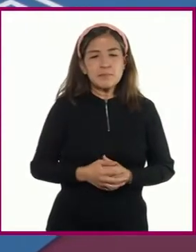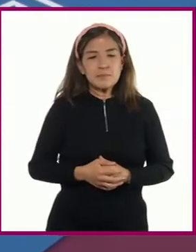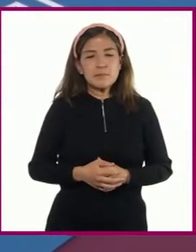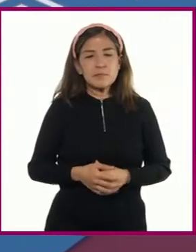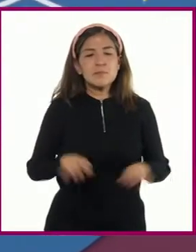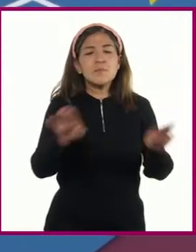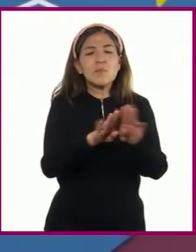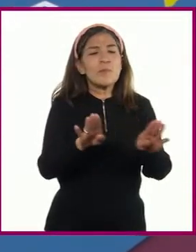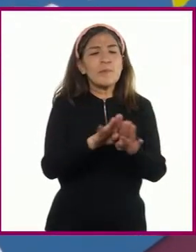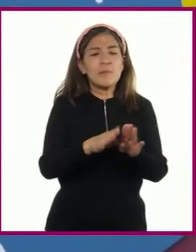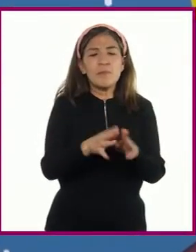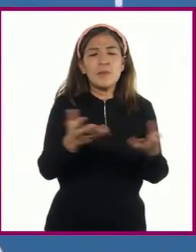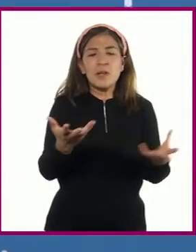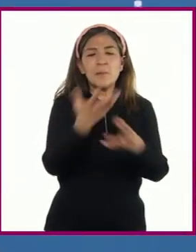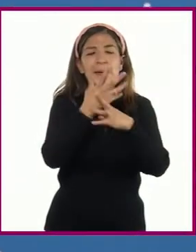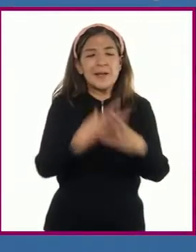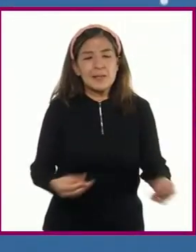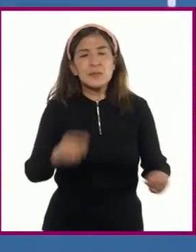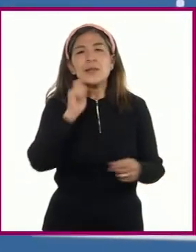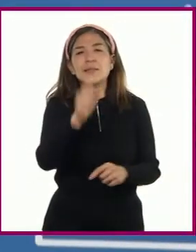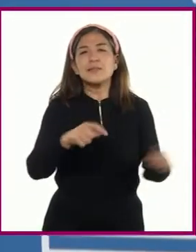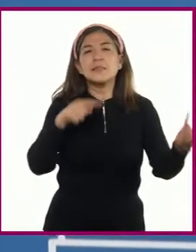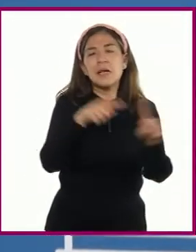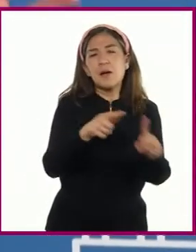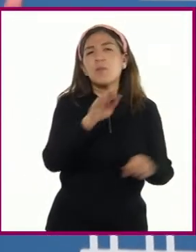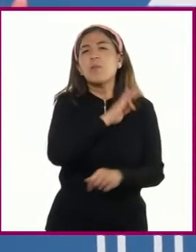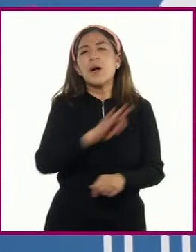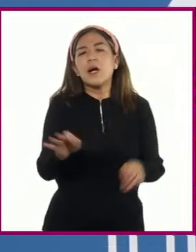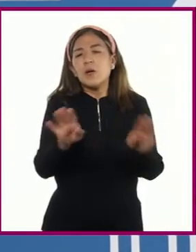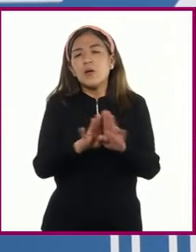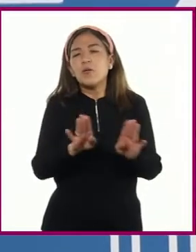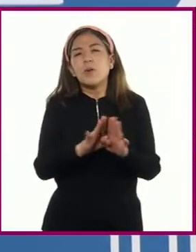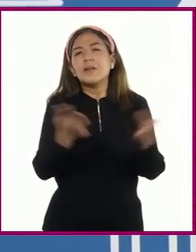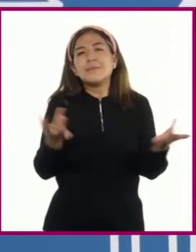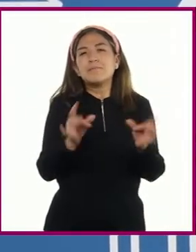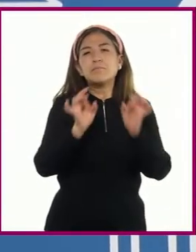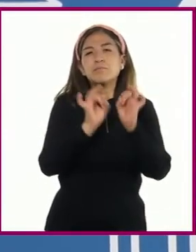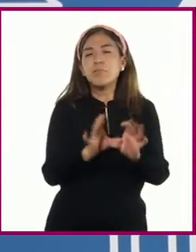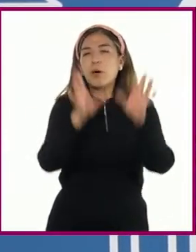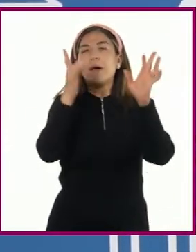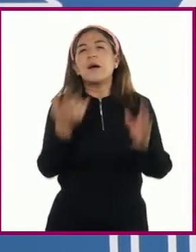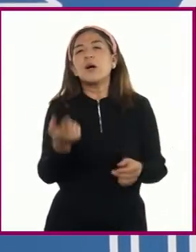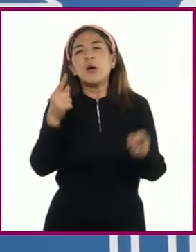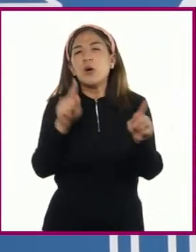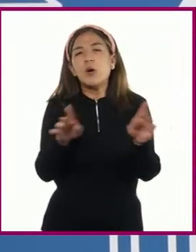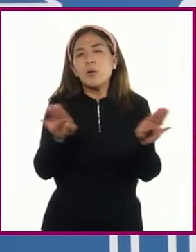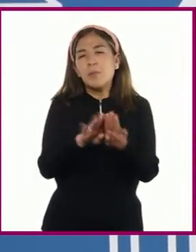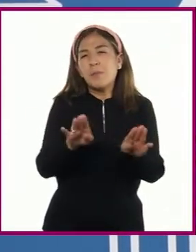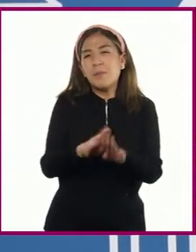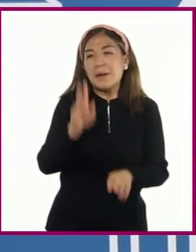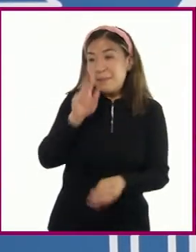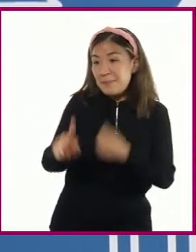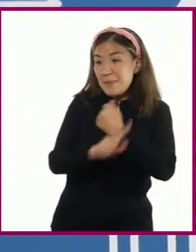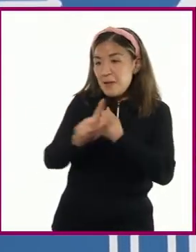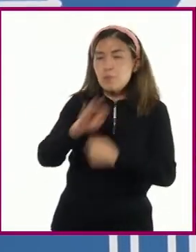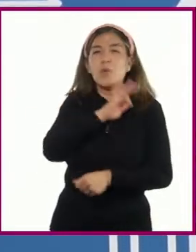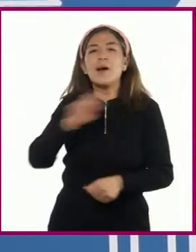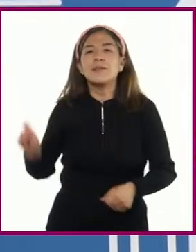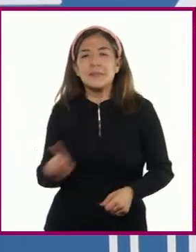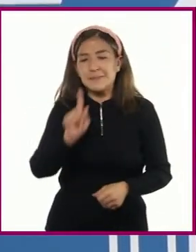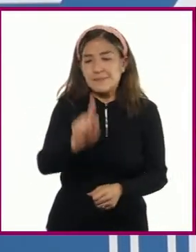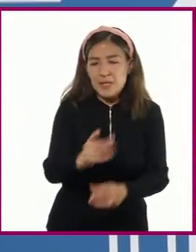mediación es un procedimiento que puede ser informal, el cual es utilizado de manera cotidiana para resolver